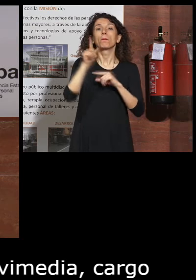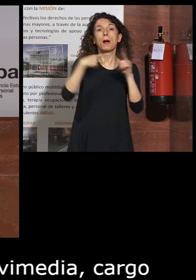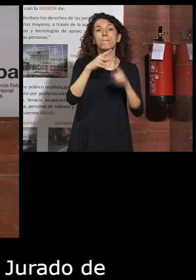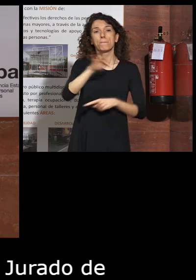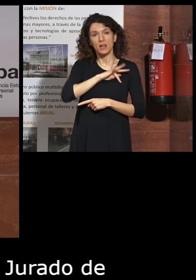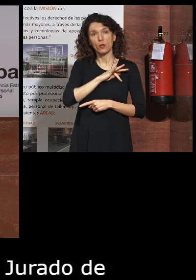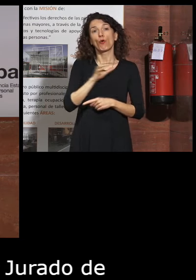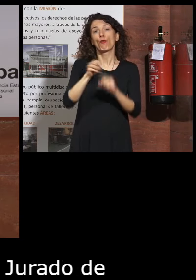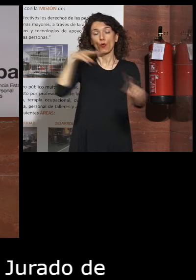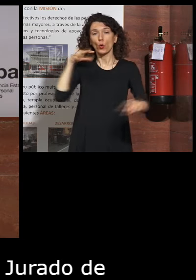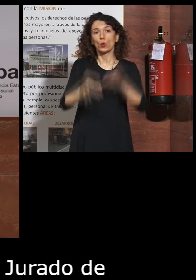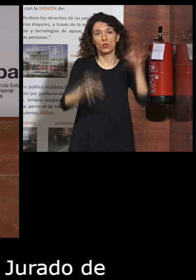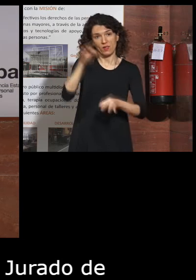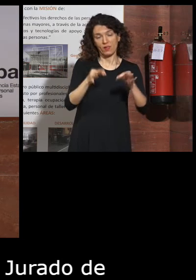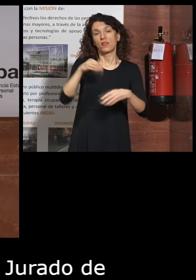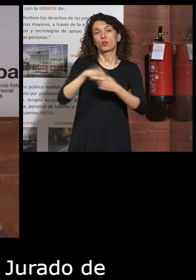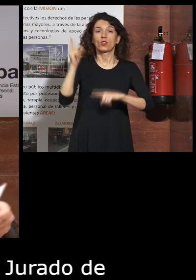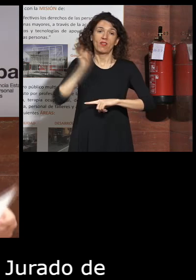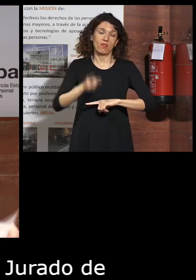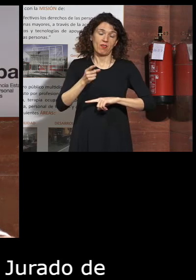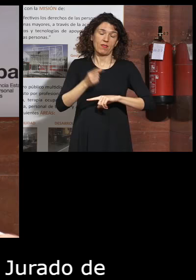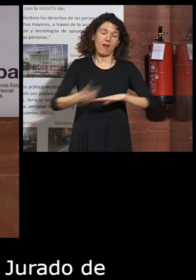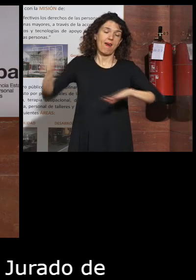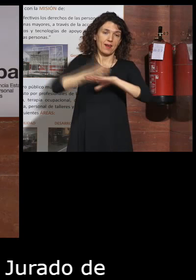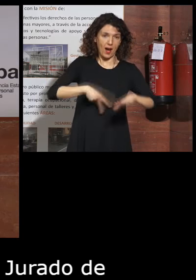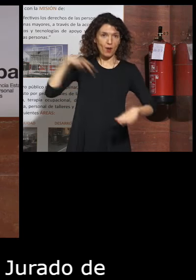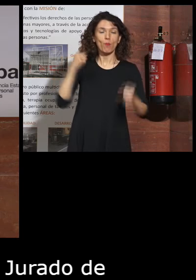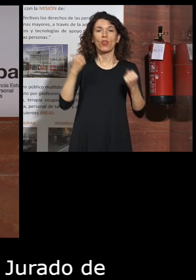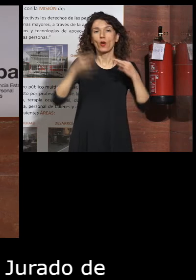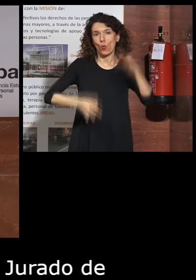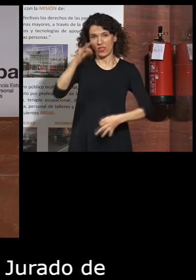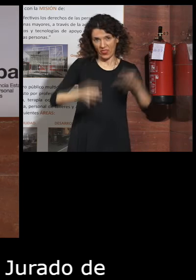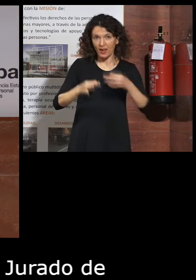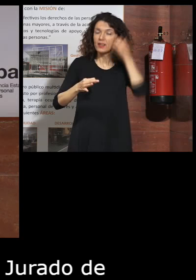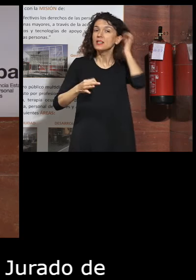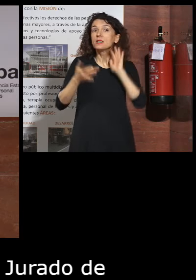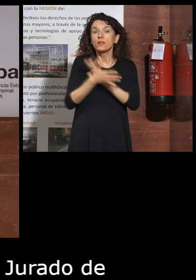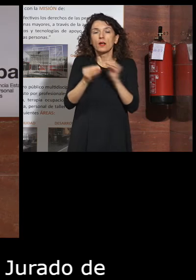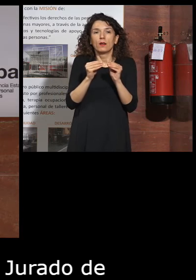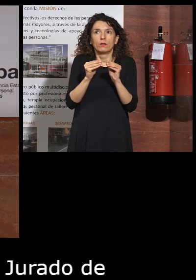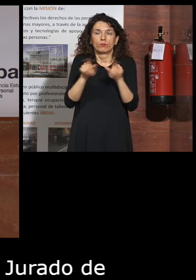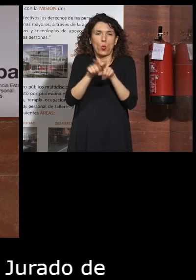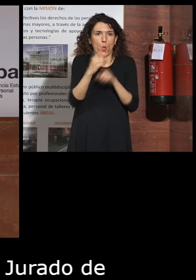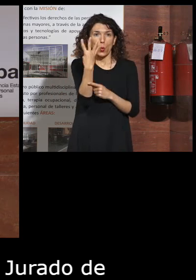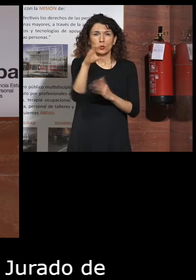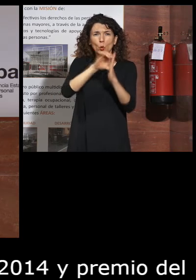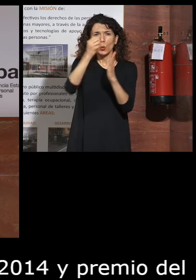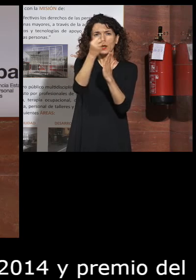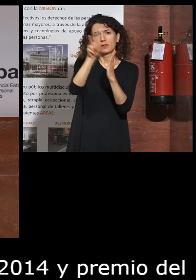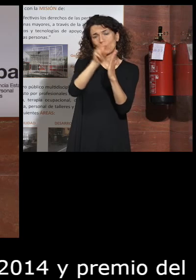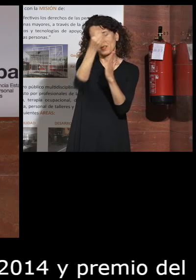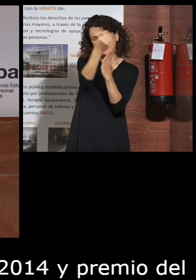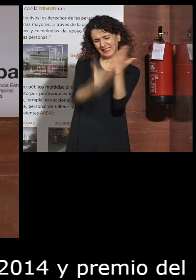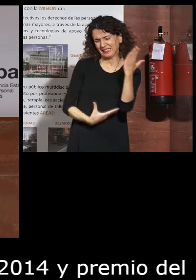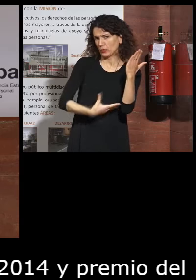justicia y discapacidad del Consejo General del Poder Judicial como veis podríais ver que tenemos cuatro currículums impresionantes